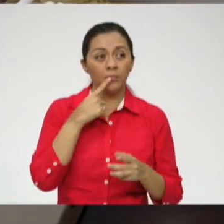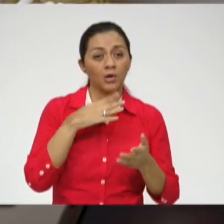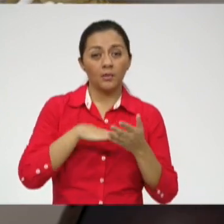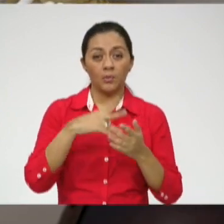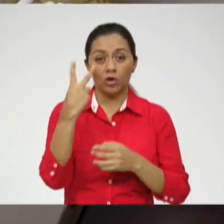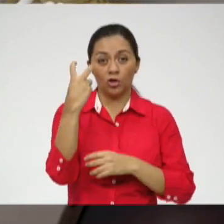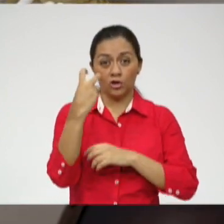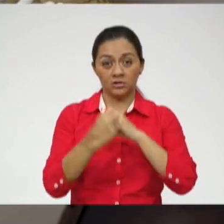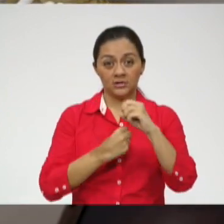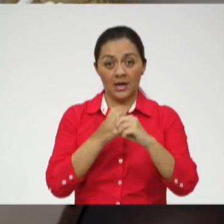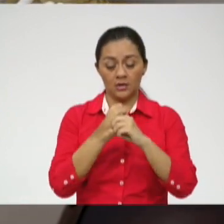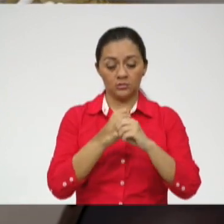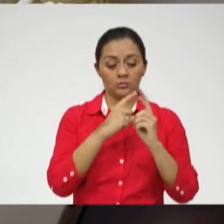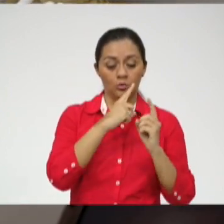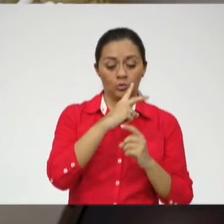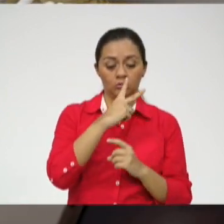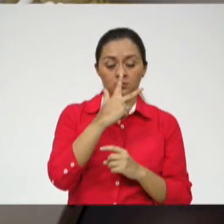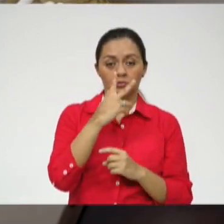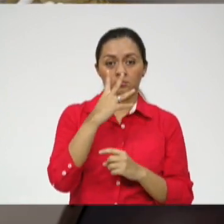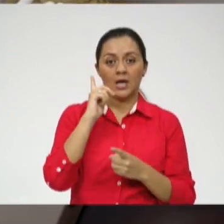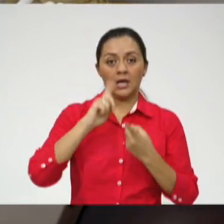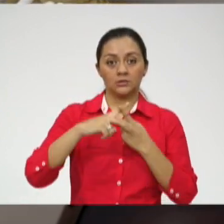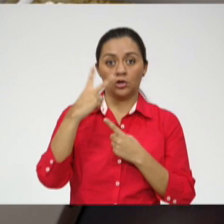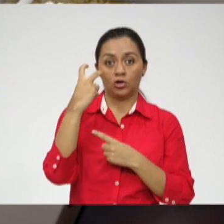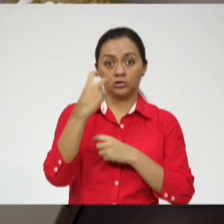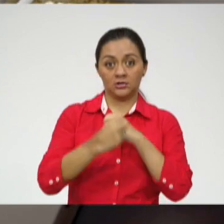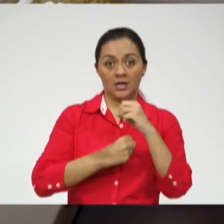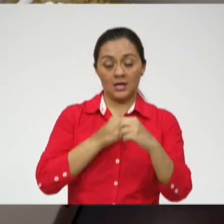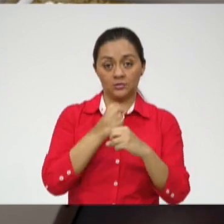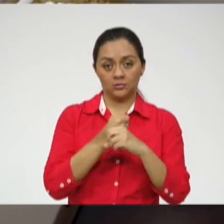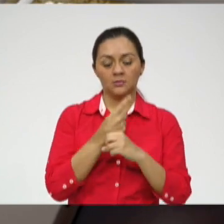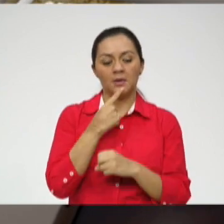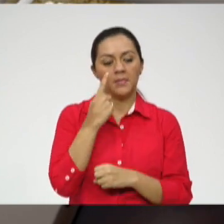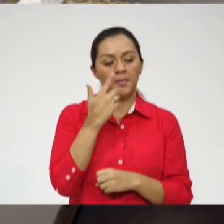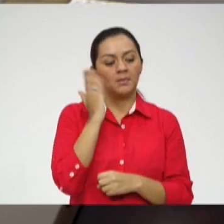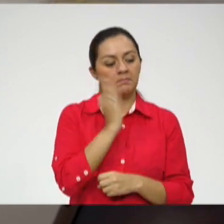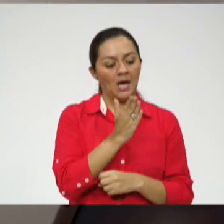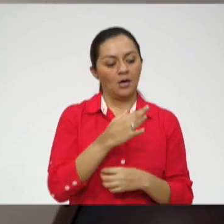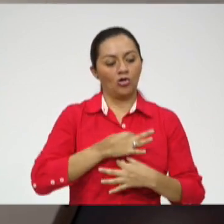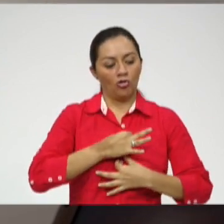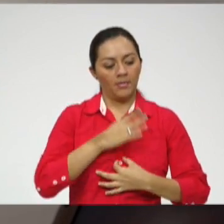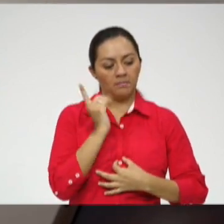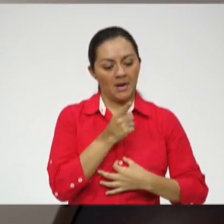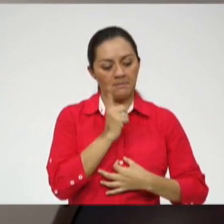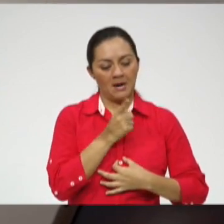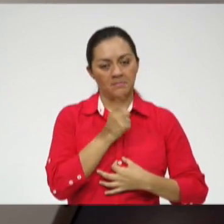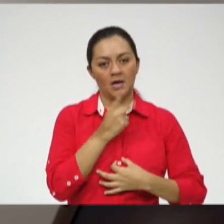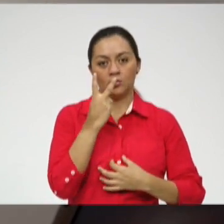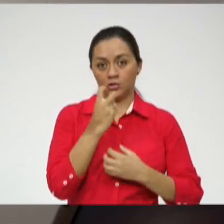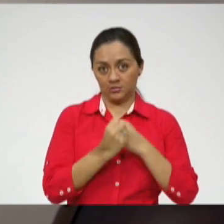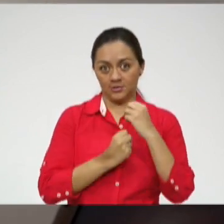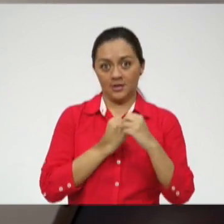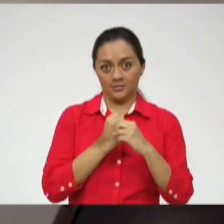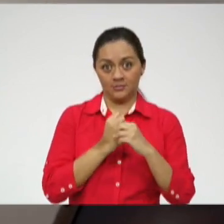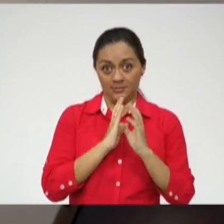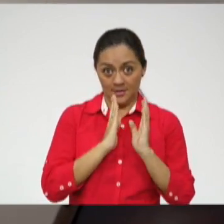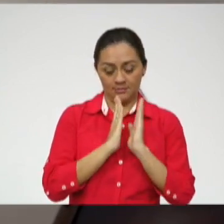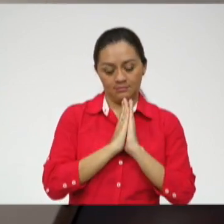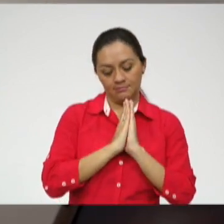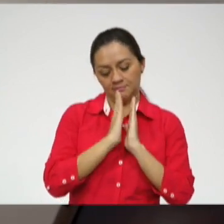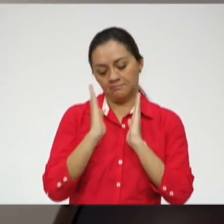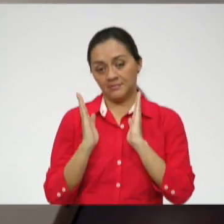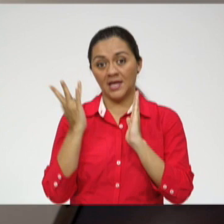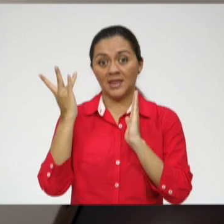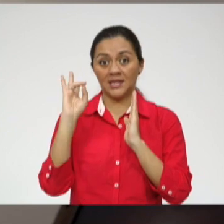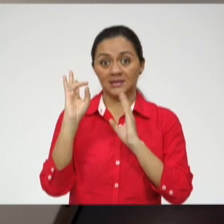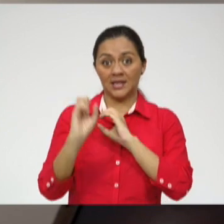vistes, con quién sales, a qué hora sales. Llegas a los 17 y te vas dando cuenta que ya parte de ese control empieza a